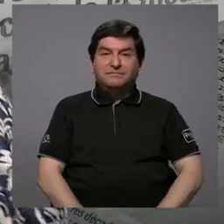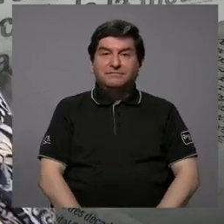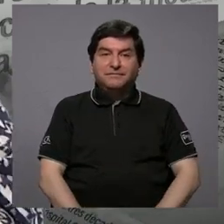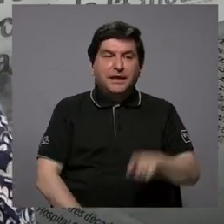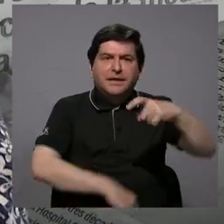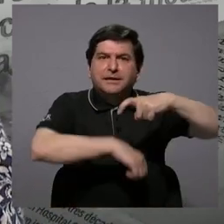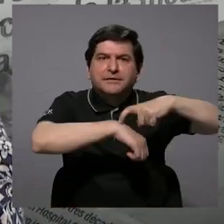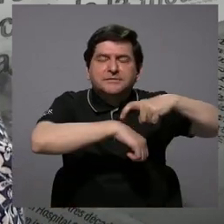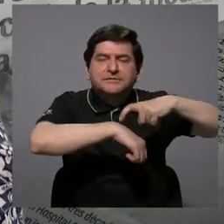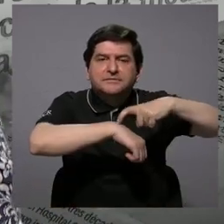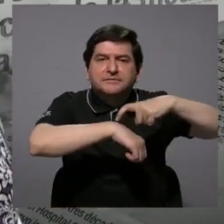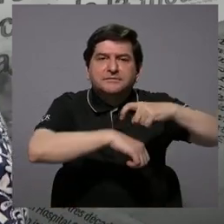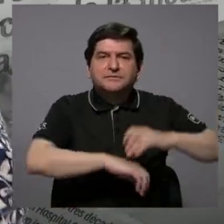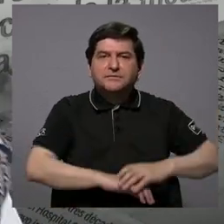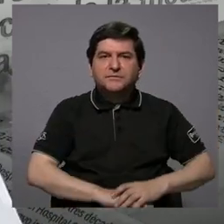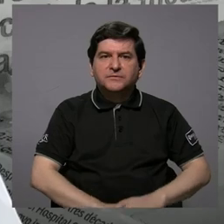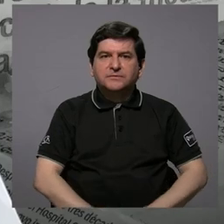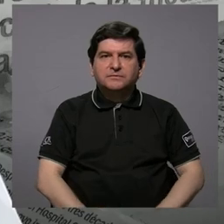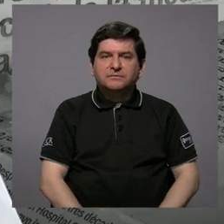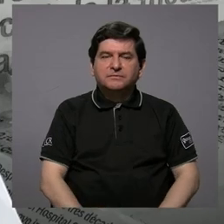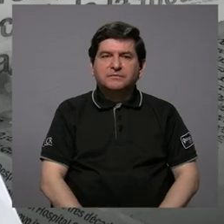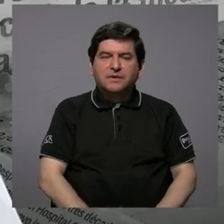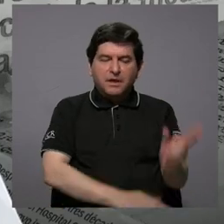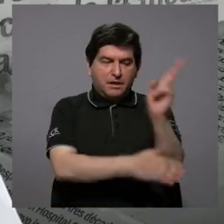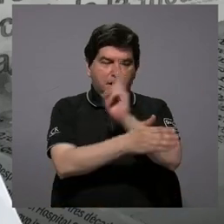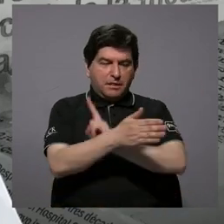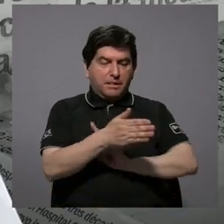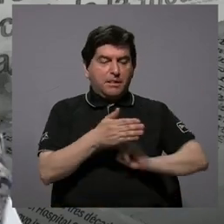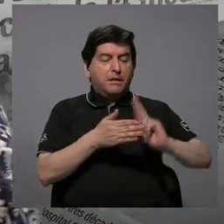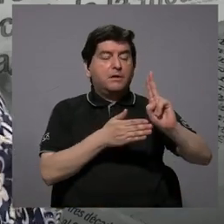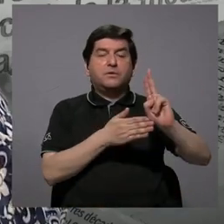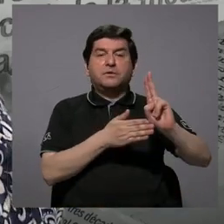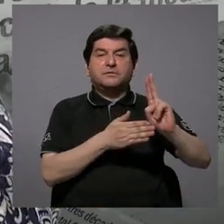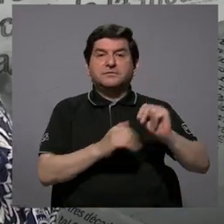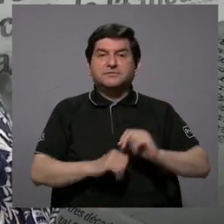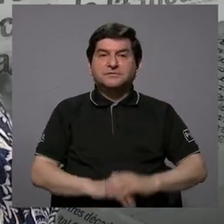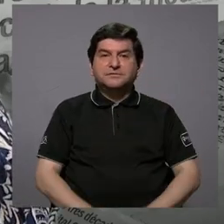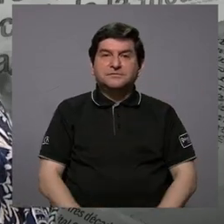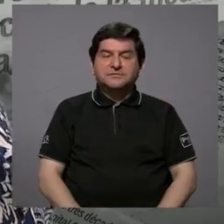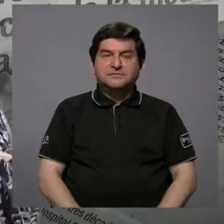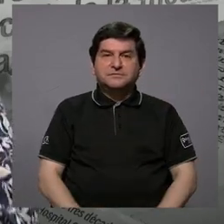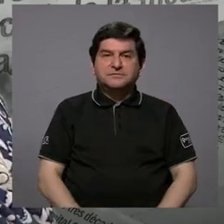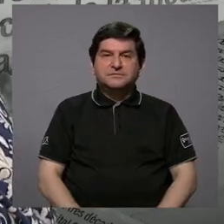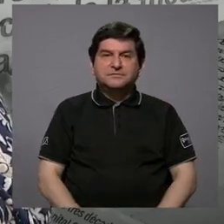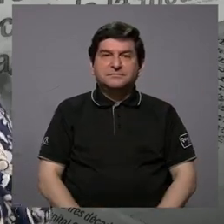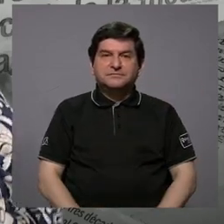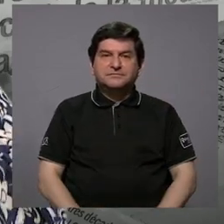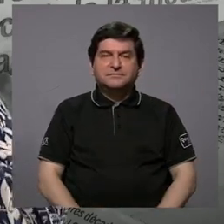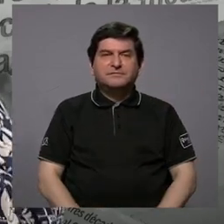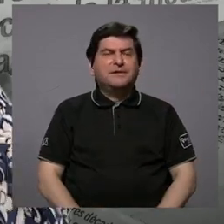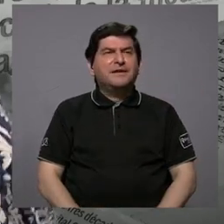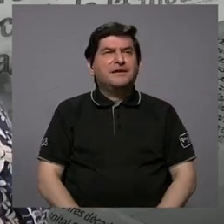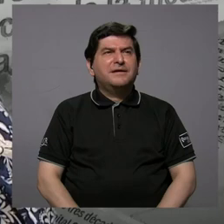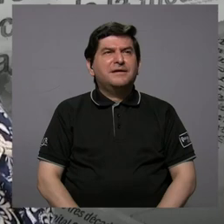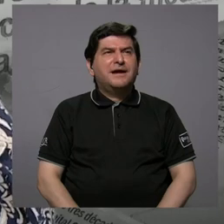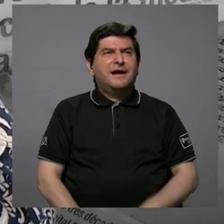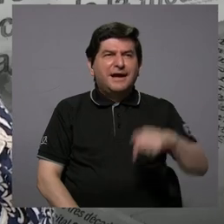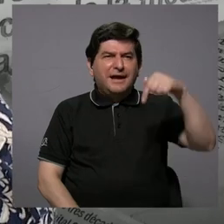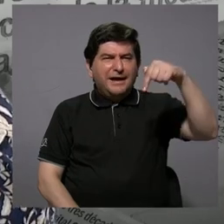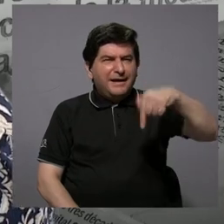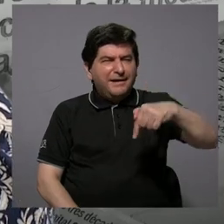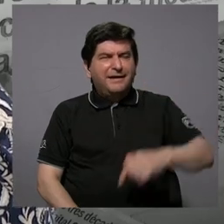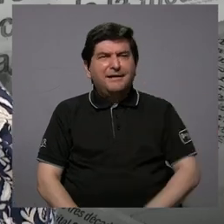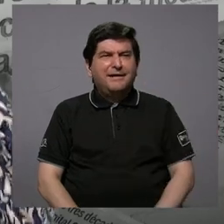En aquel momento, la universidad, estaba algo que se cosía